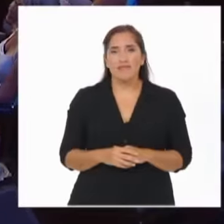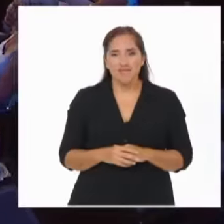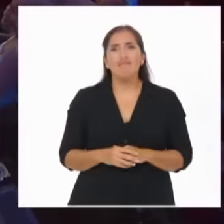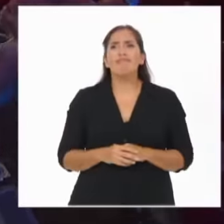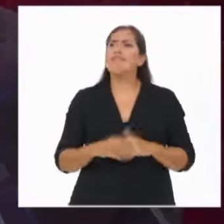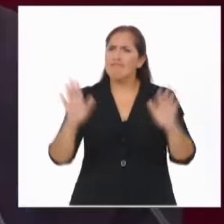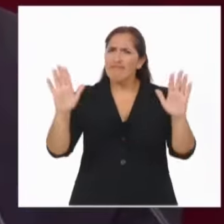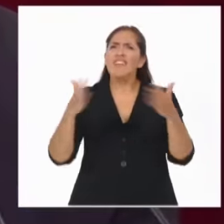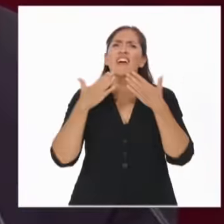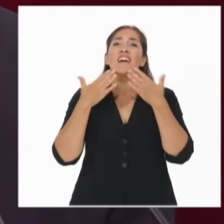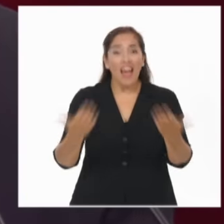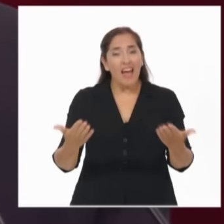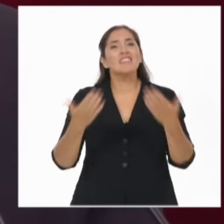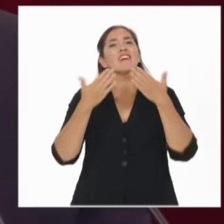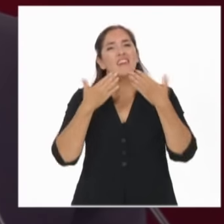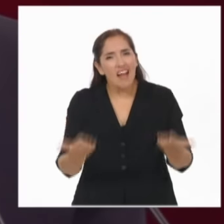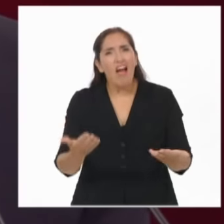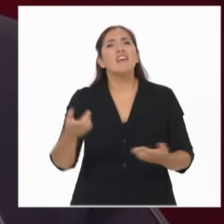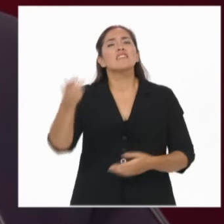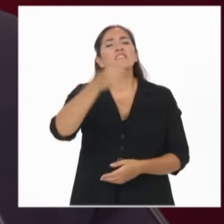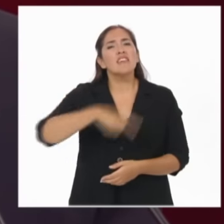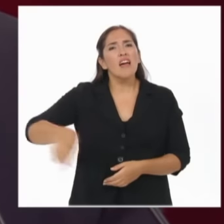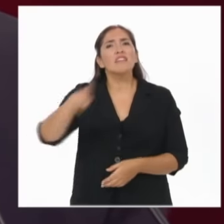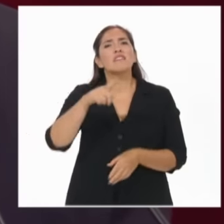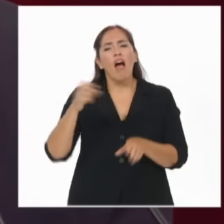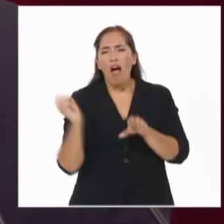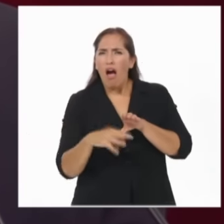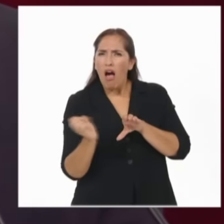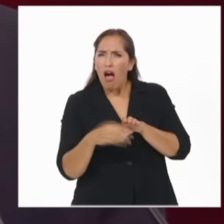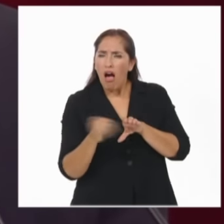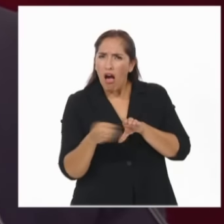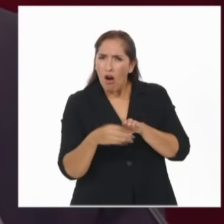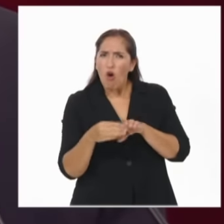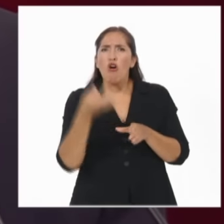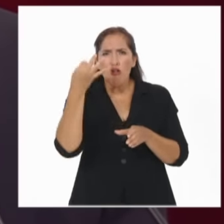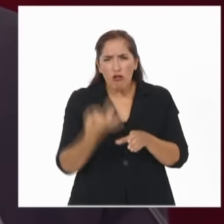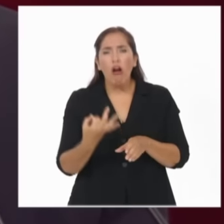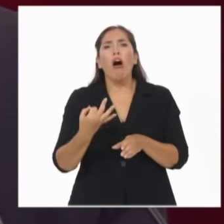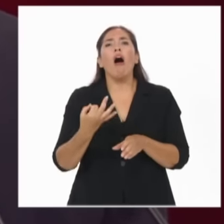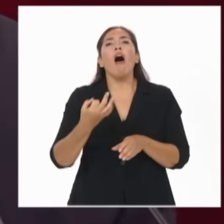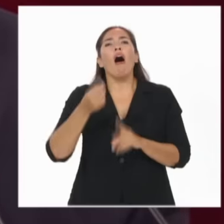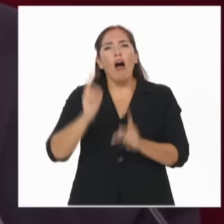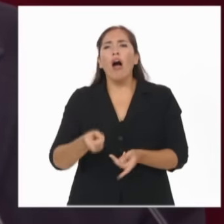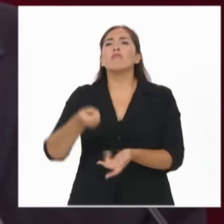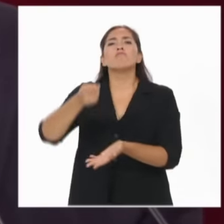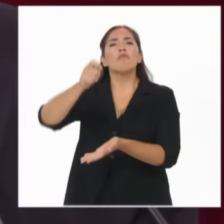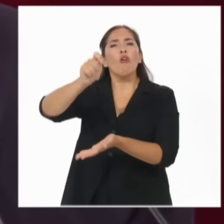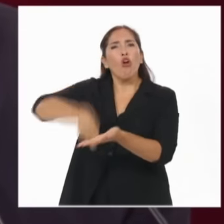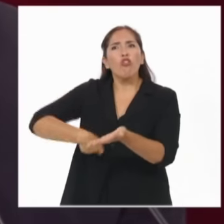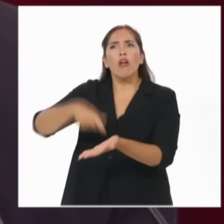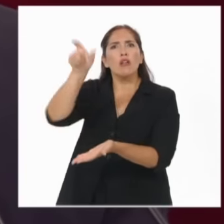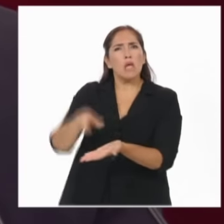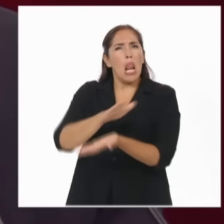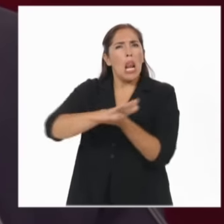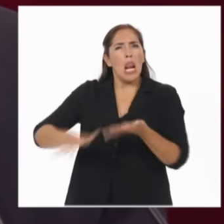Gracias a los ahorros a partir de licitaciones transparentes y contratación de proveedores